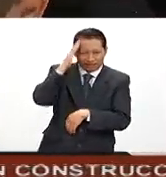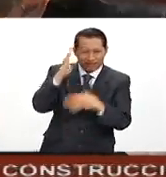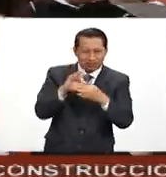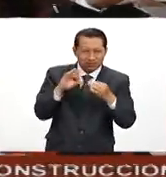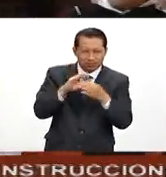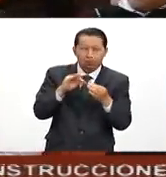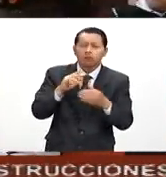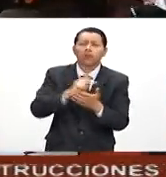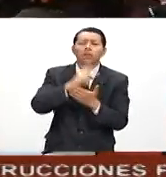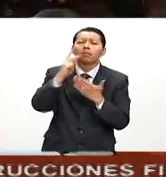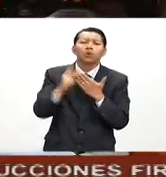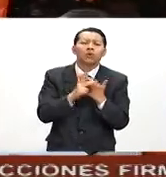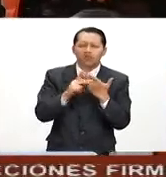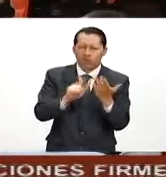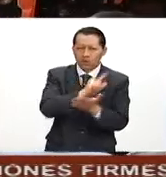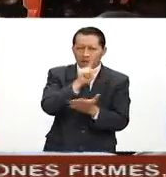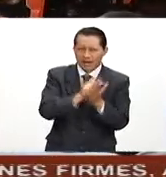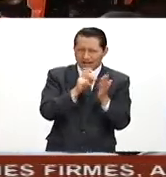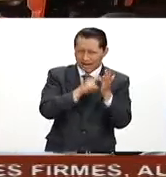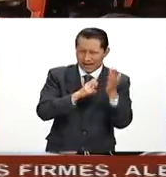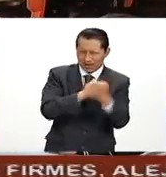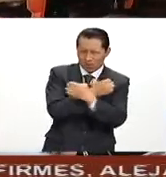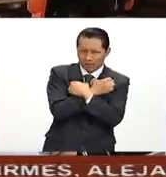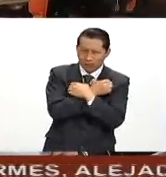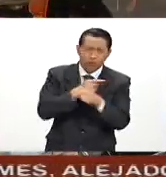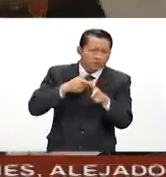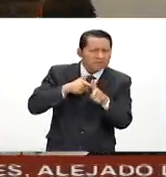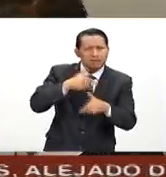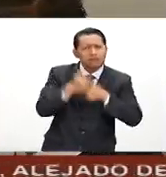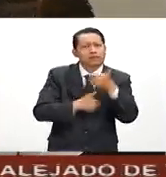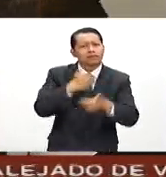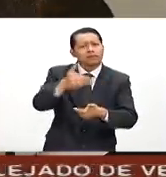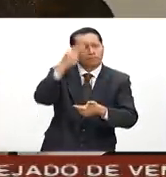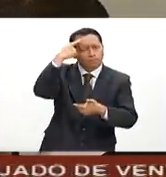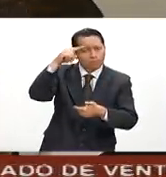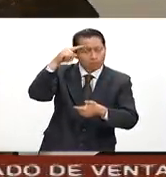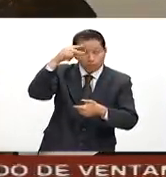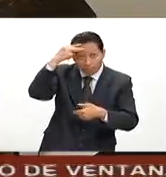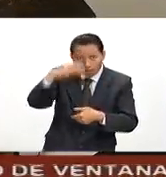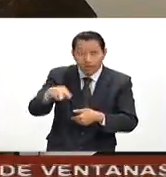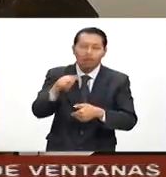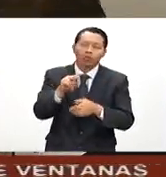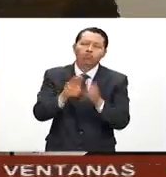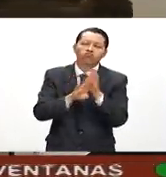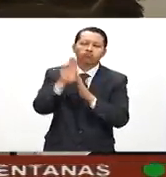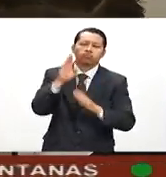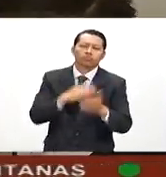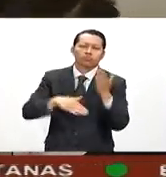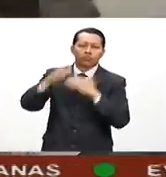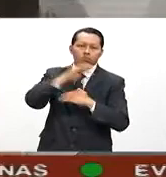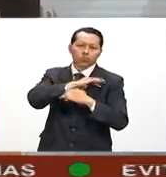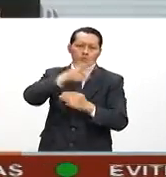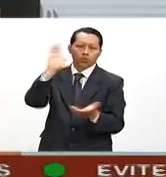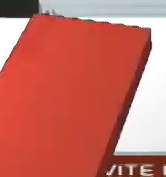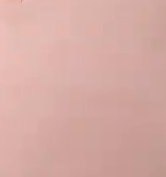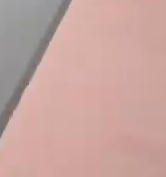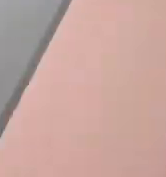un proyecto de continuidad y se debe profundizar para lograr que México sea competitivo y desarrollado a escala mundial.